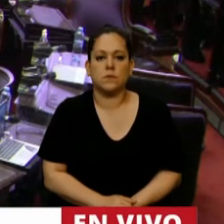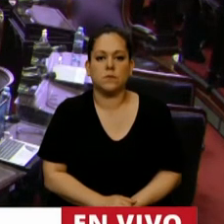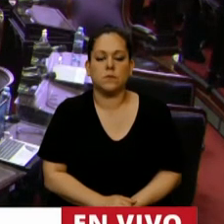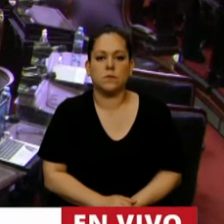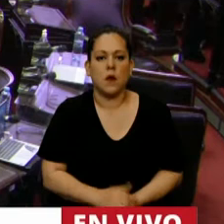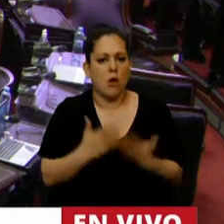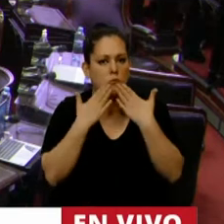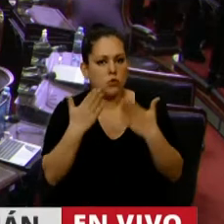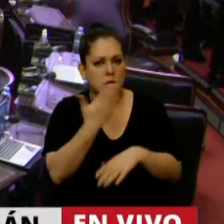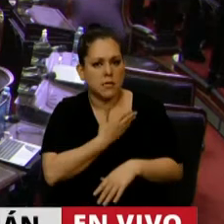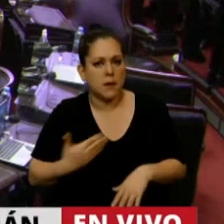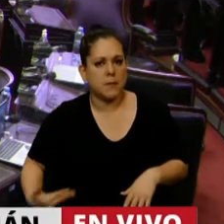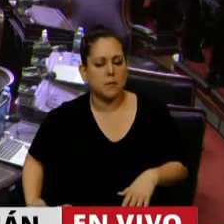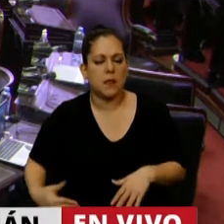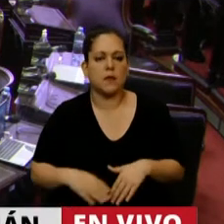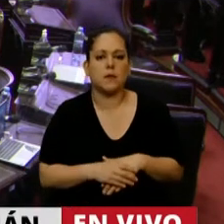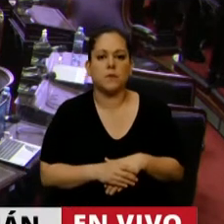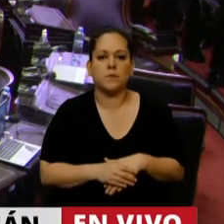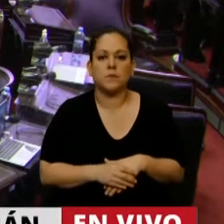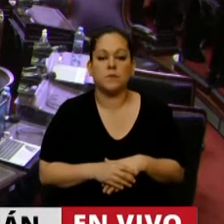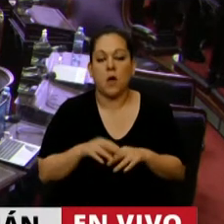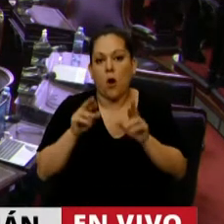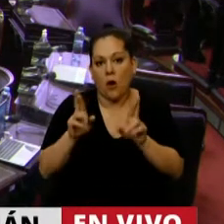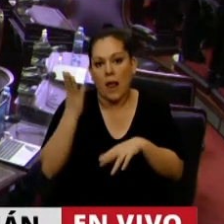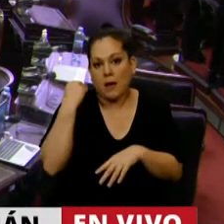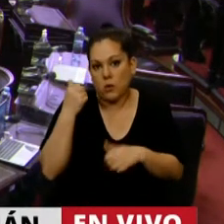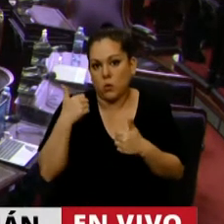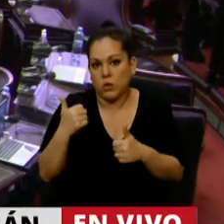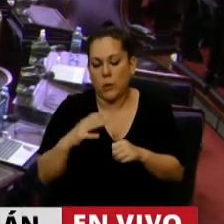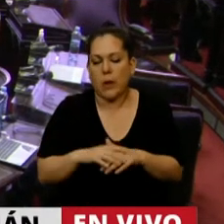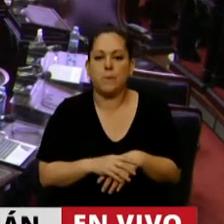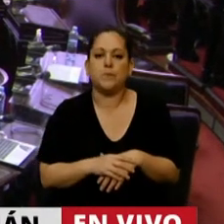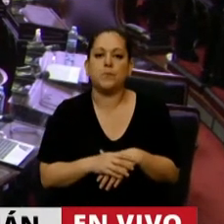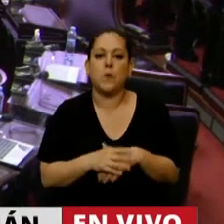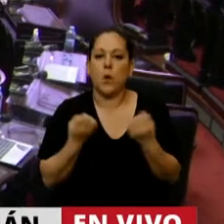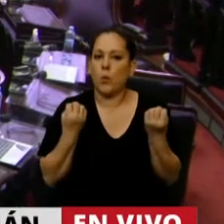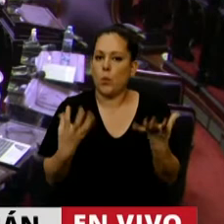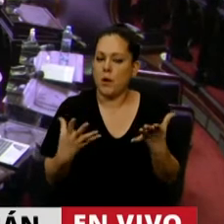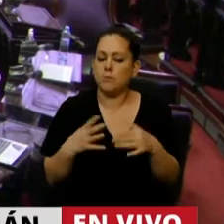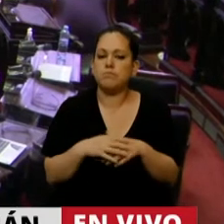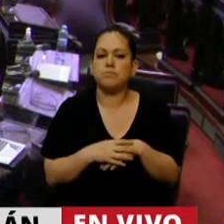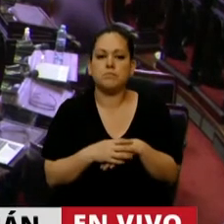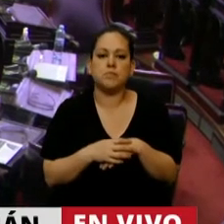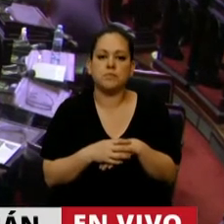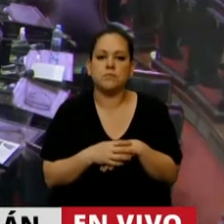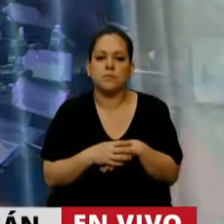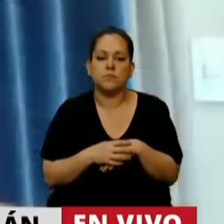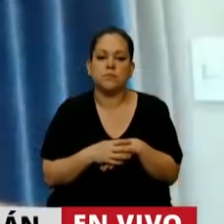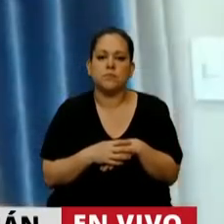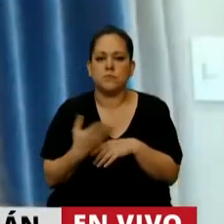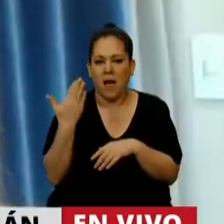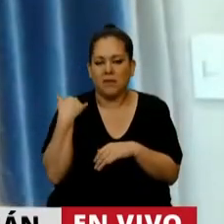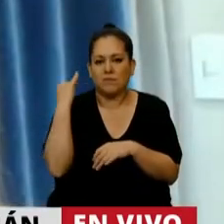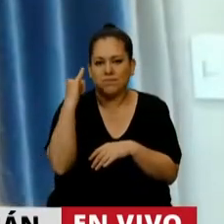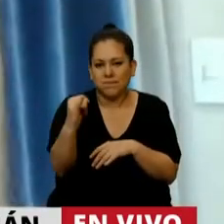Muchas gracias señor presidente, espero que me escuche bien ahí. Bueno, como se dijo, el